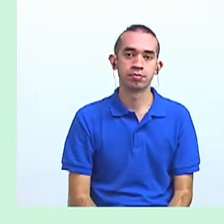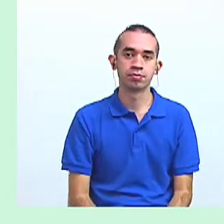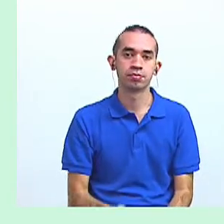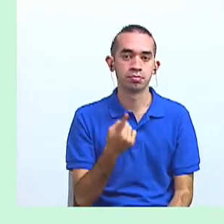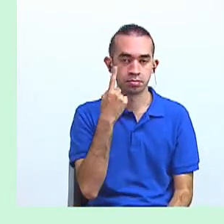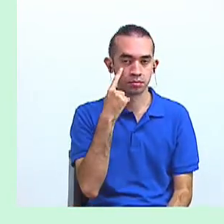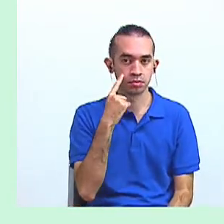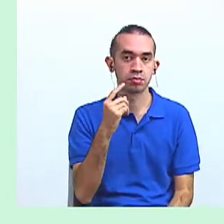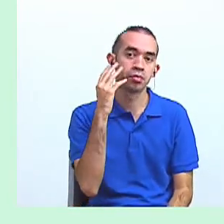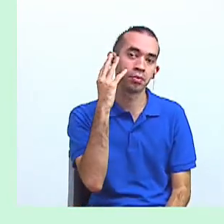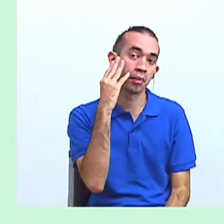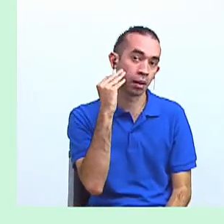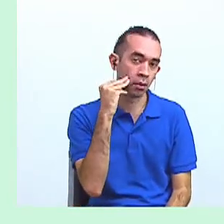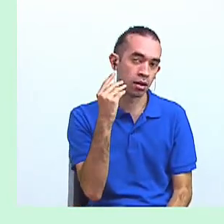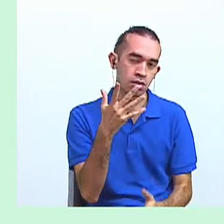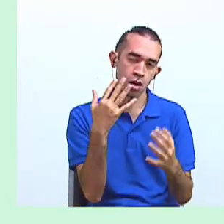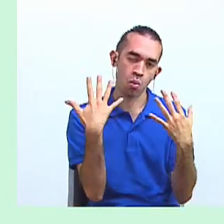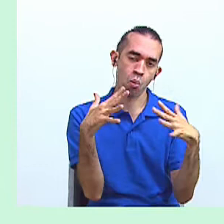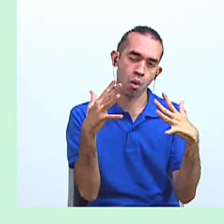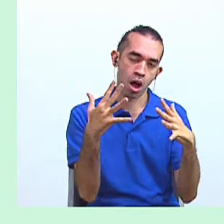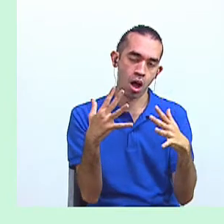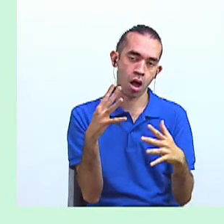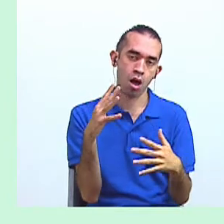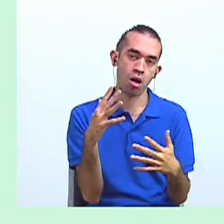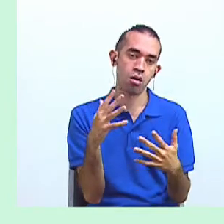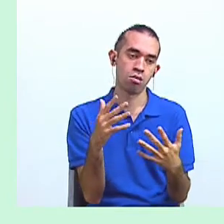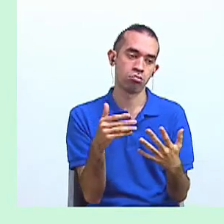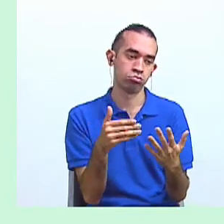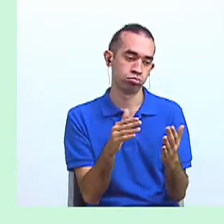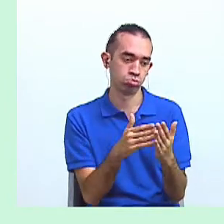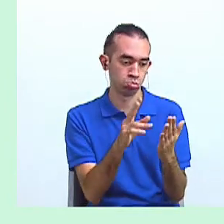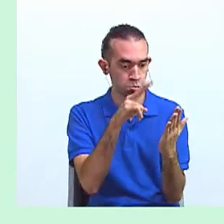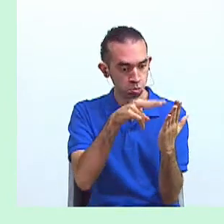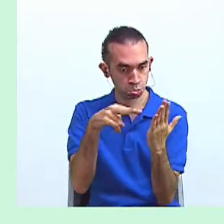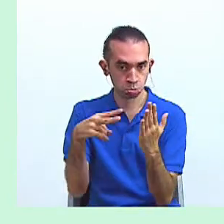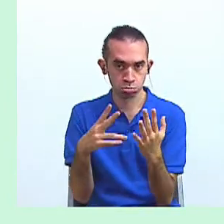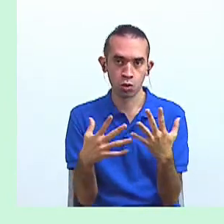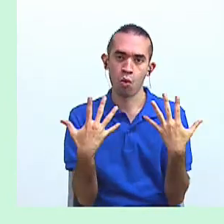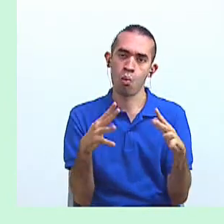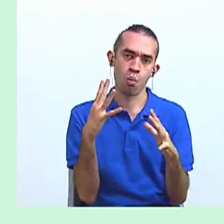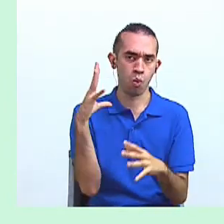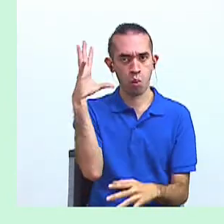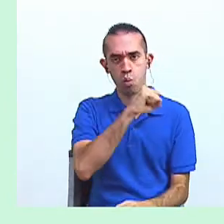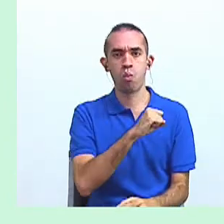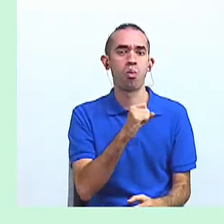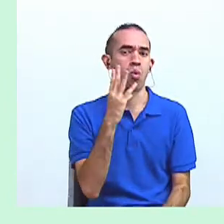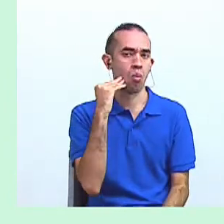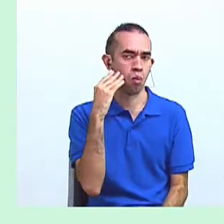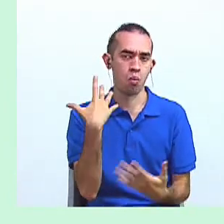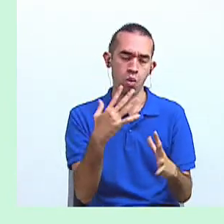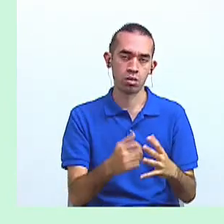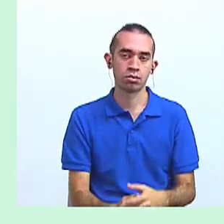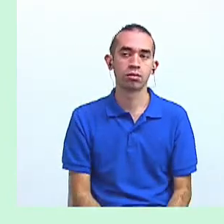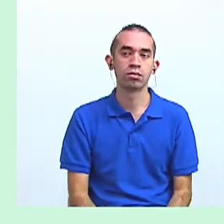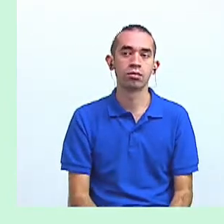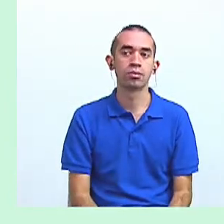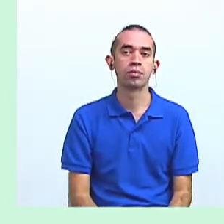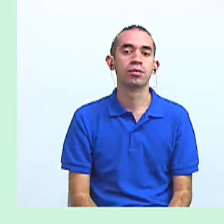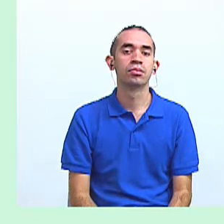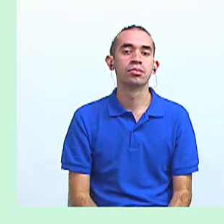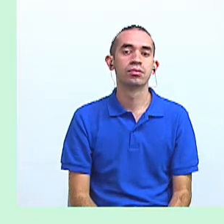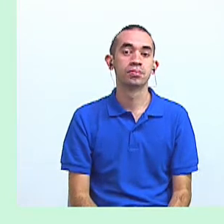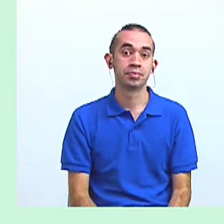experiencias gratificantes que tiene la práctica lectora. Y lo vamos a ver a través del